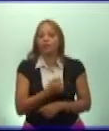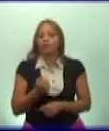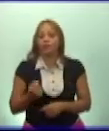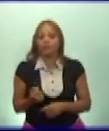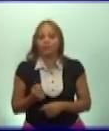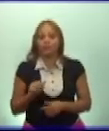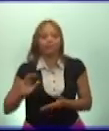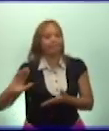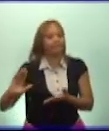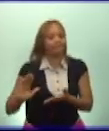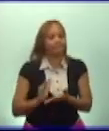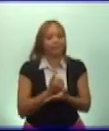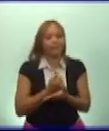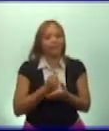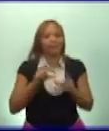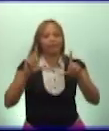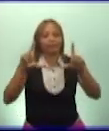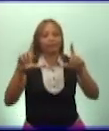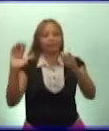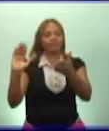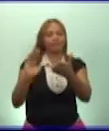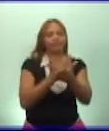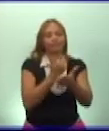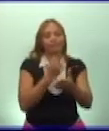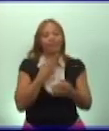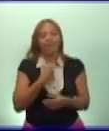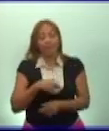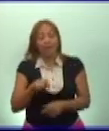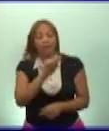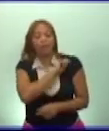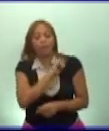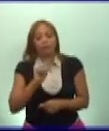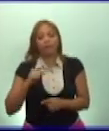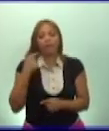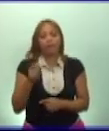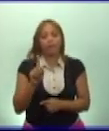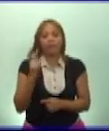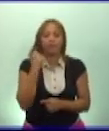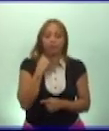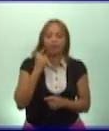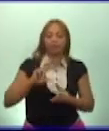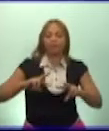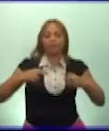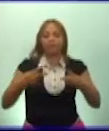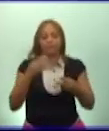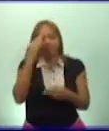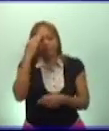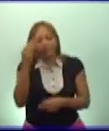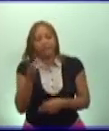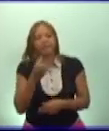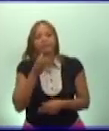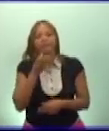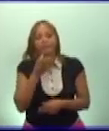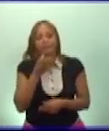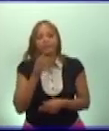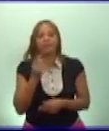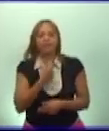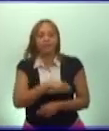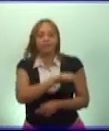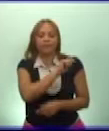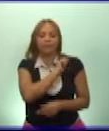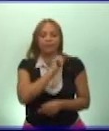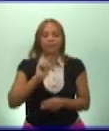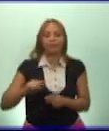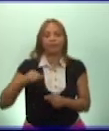arrancaron el letrero. Y el pueblo después de un año repite, gracias Fidel. Y el